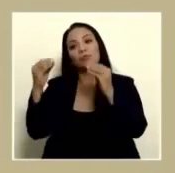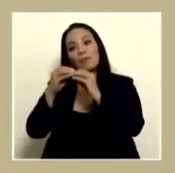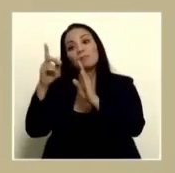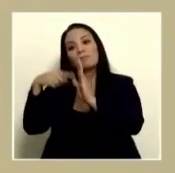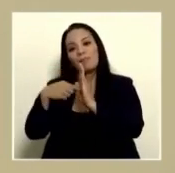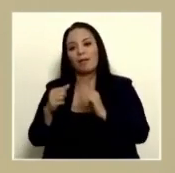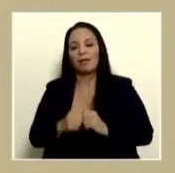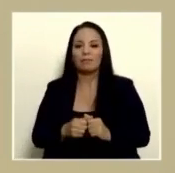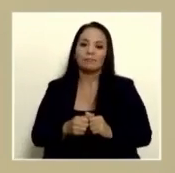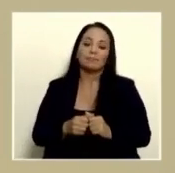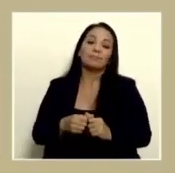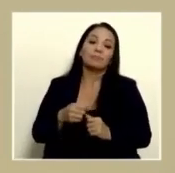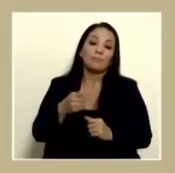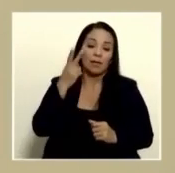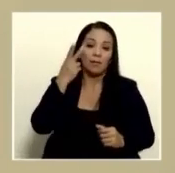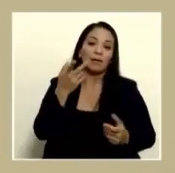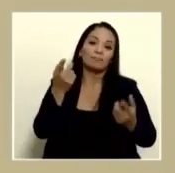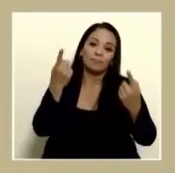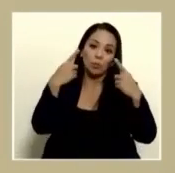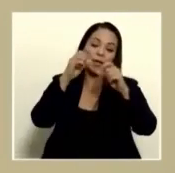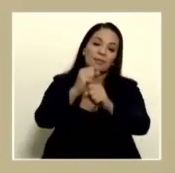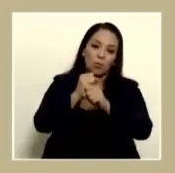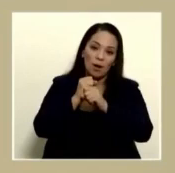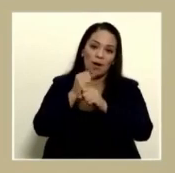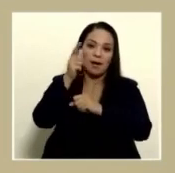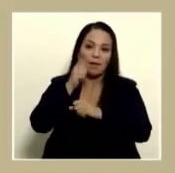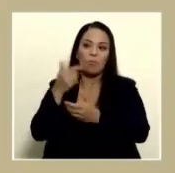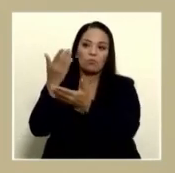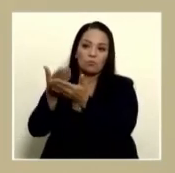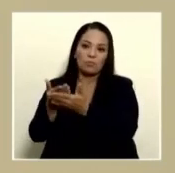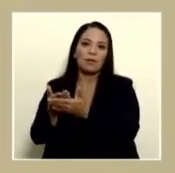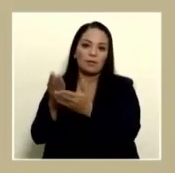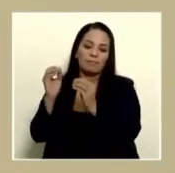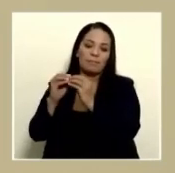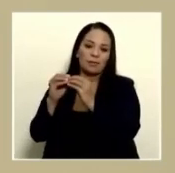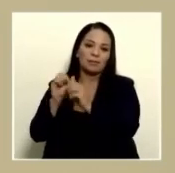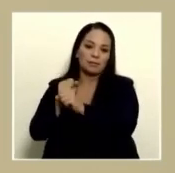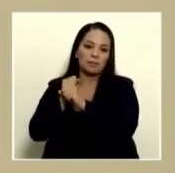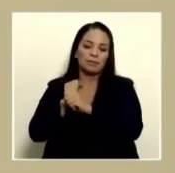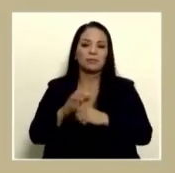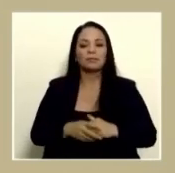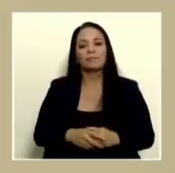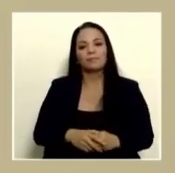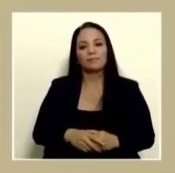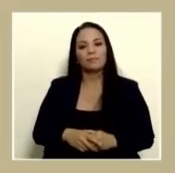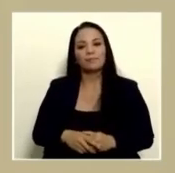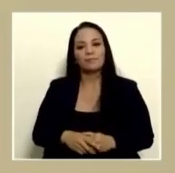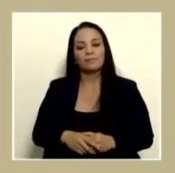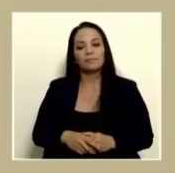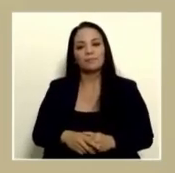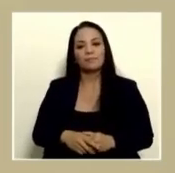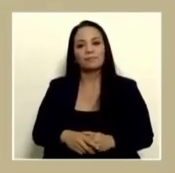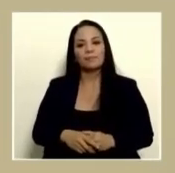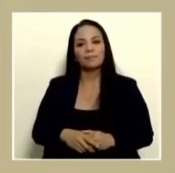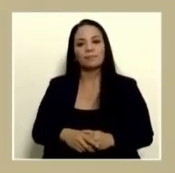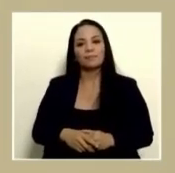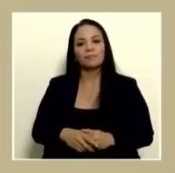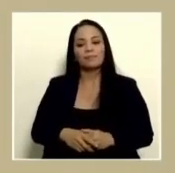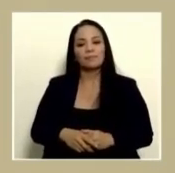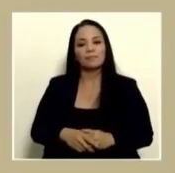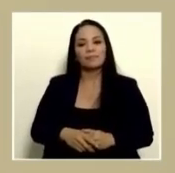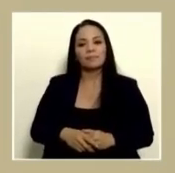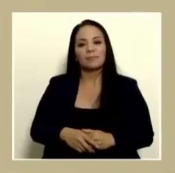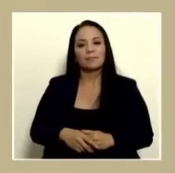habrá que asegurarse que Limón llegue pero ahí sí es un poquillo más largo el